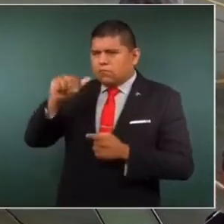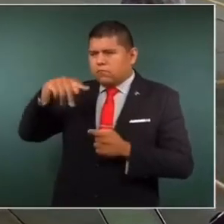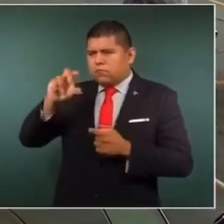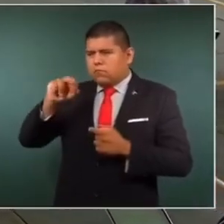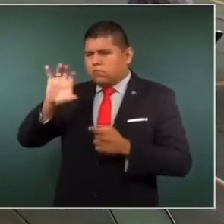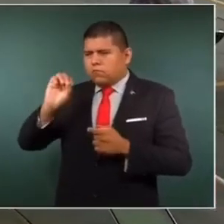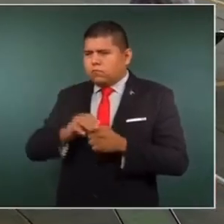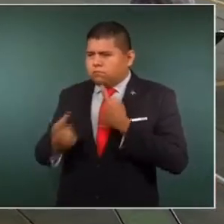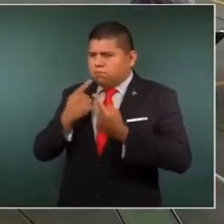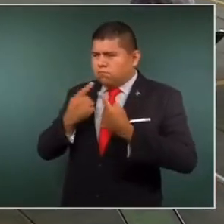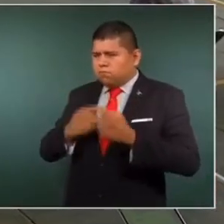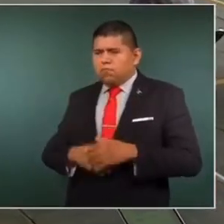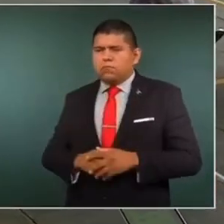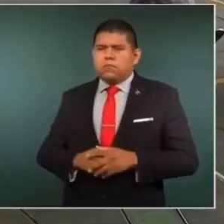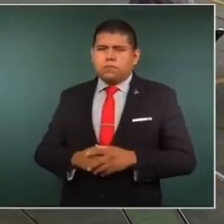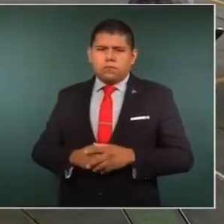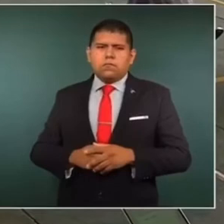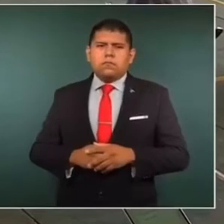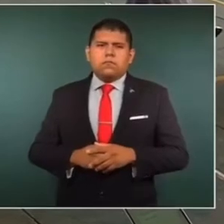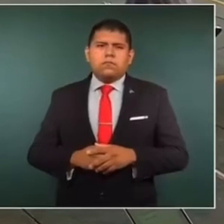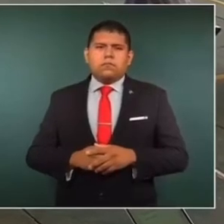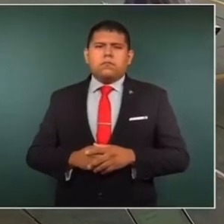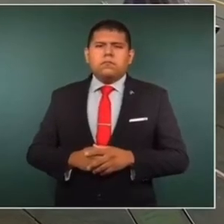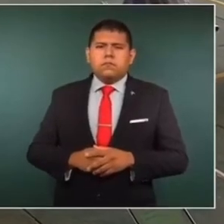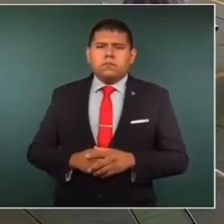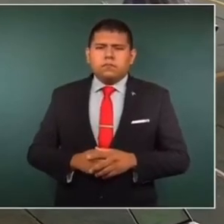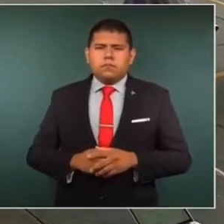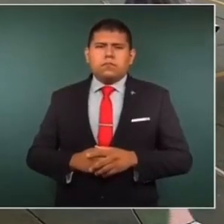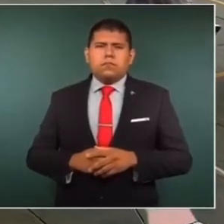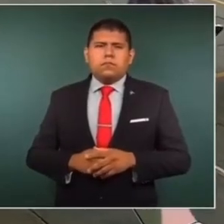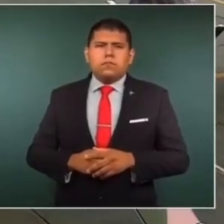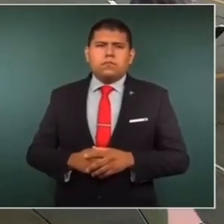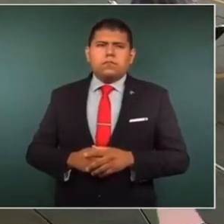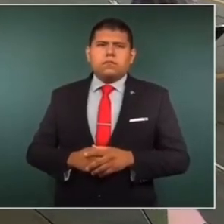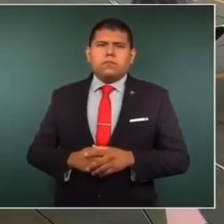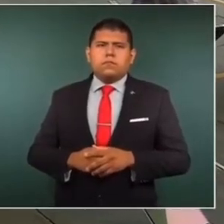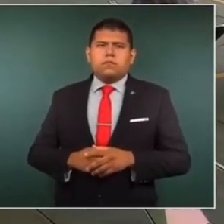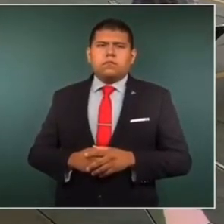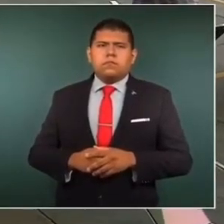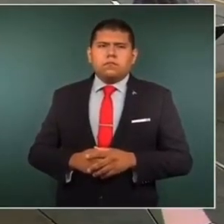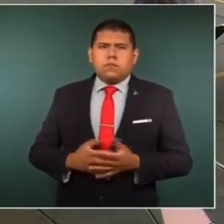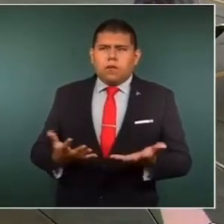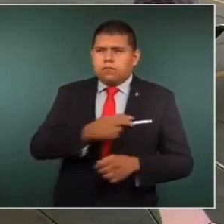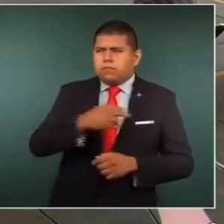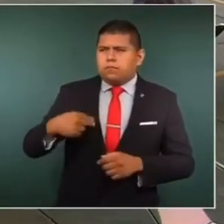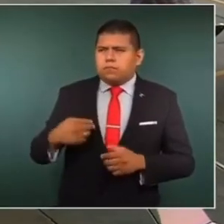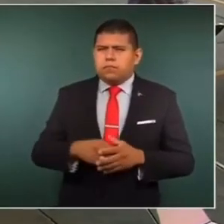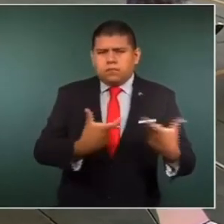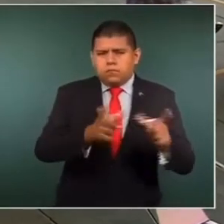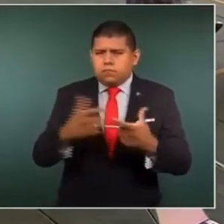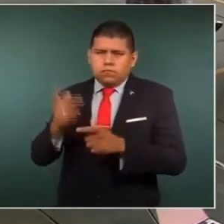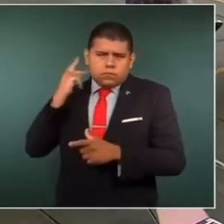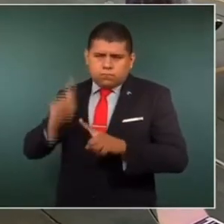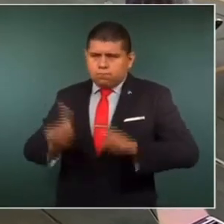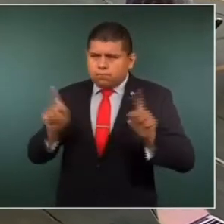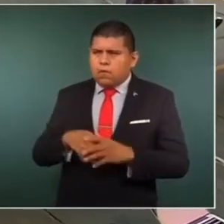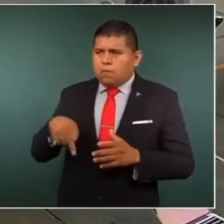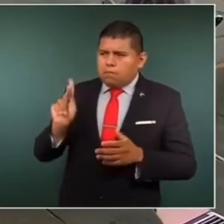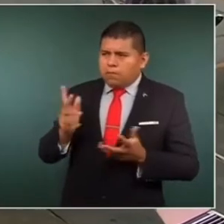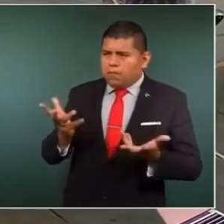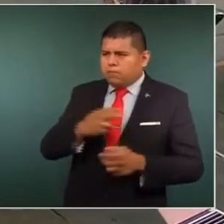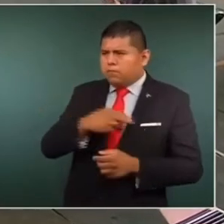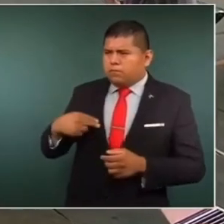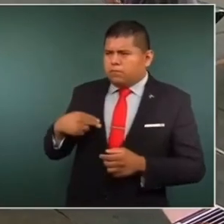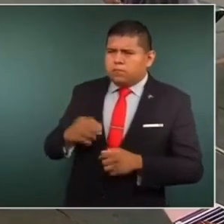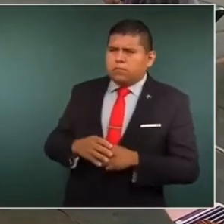Echavarría, que venimos de movimientos distintos y tenemos